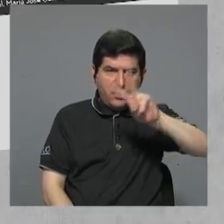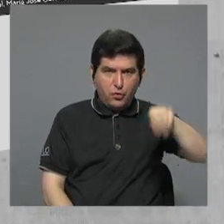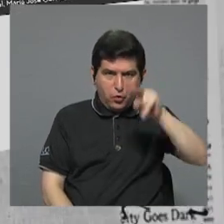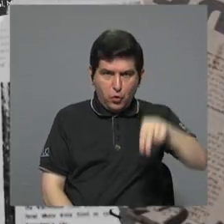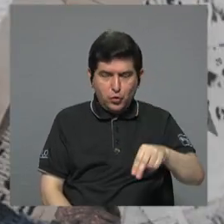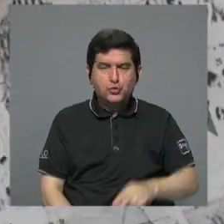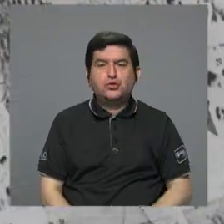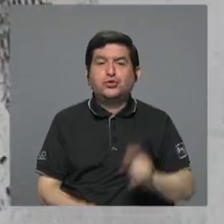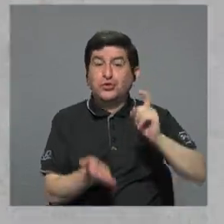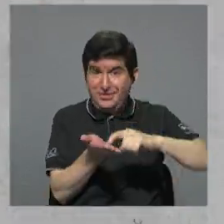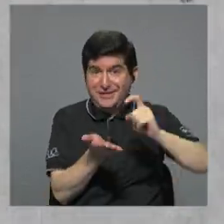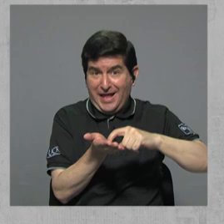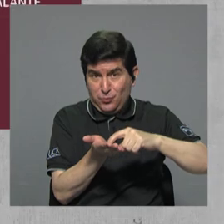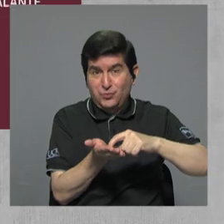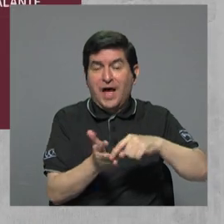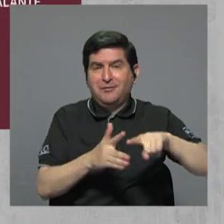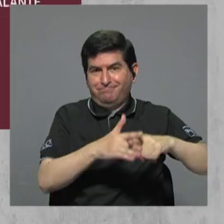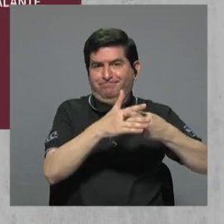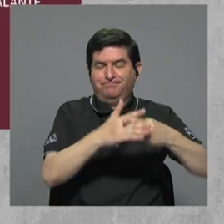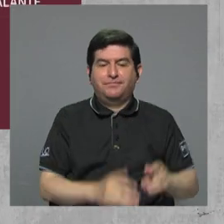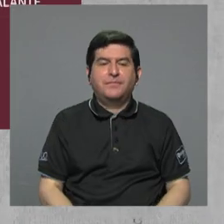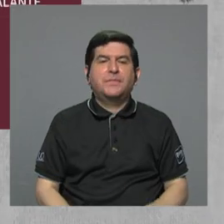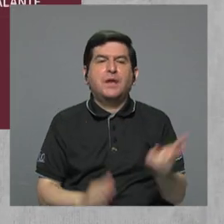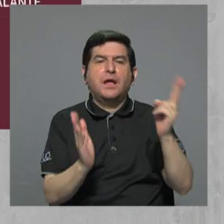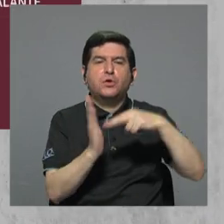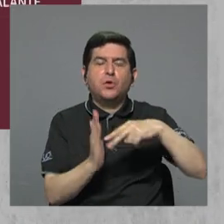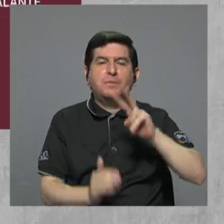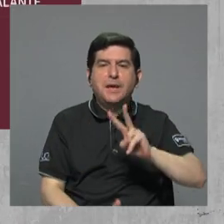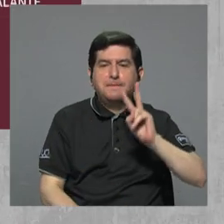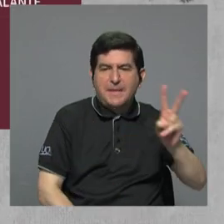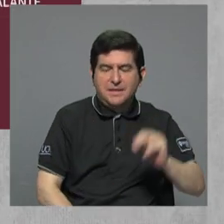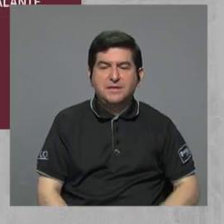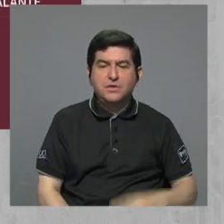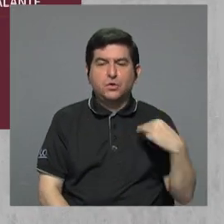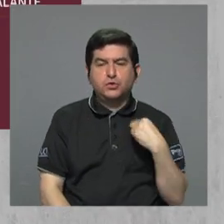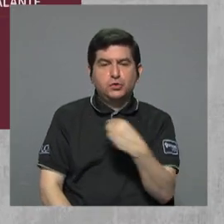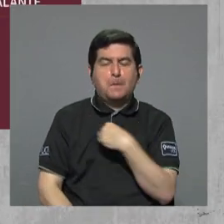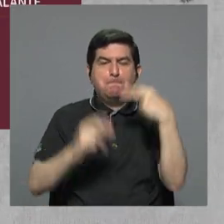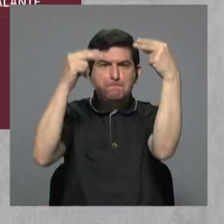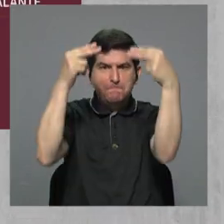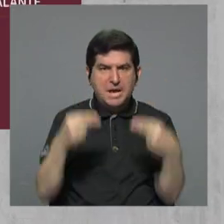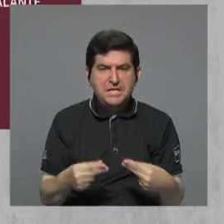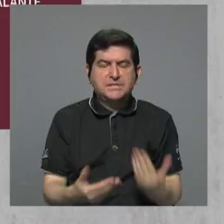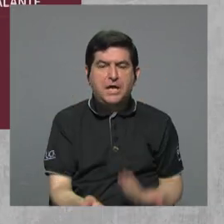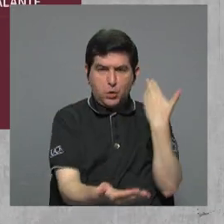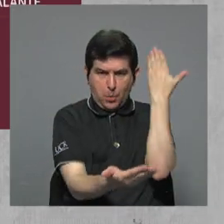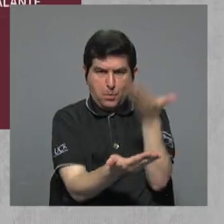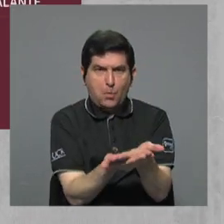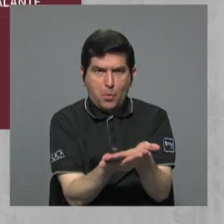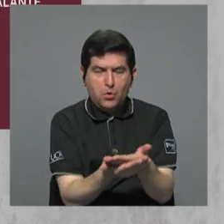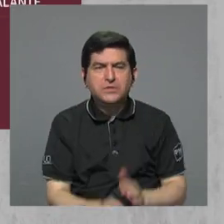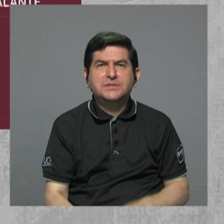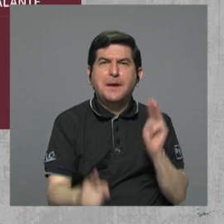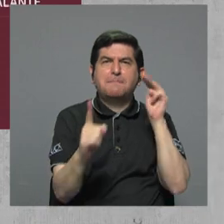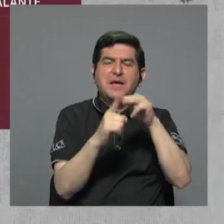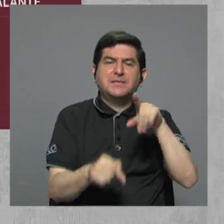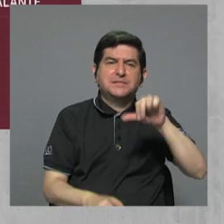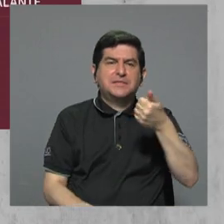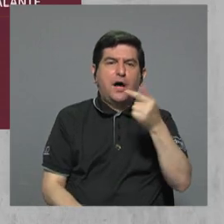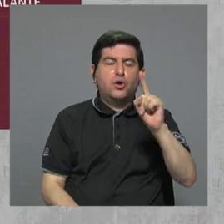vendrá de endeudamiento. Para el 2022, el Ministerio de Hacienda está planteando una meta de 11